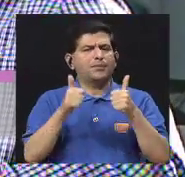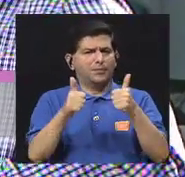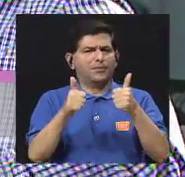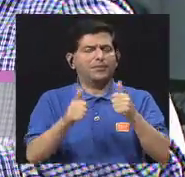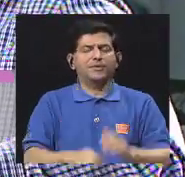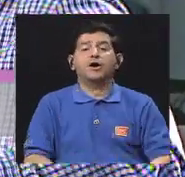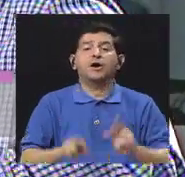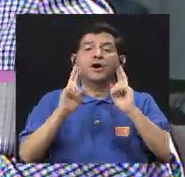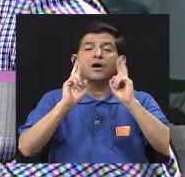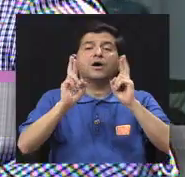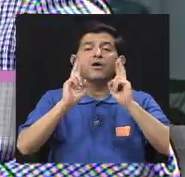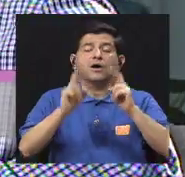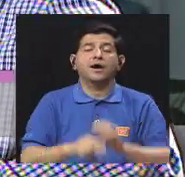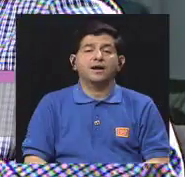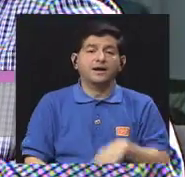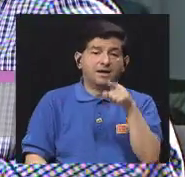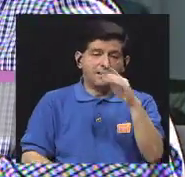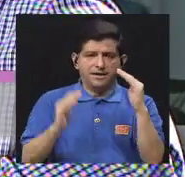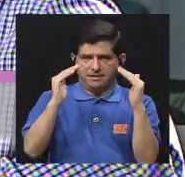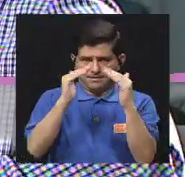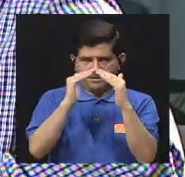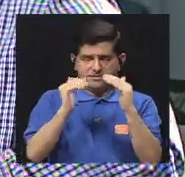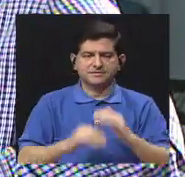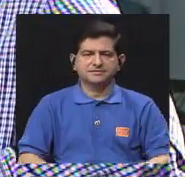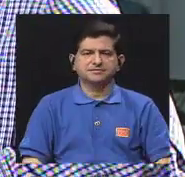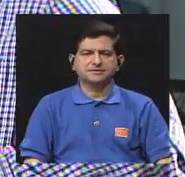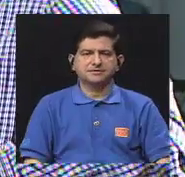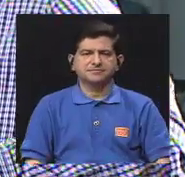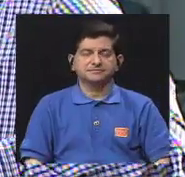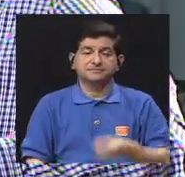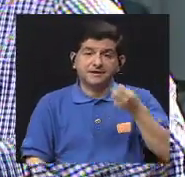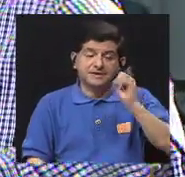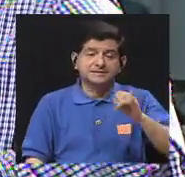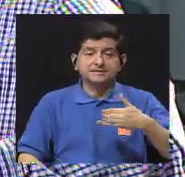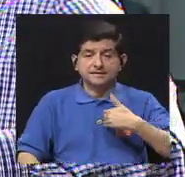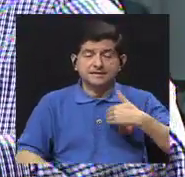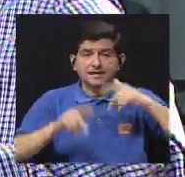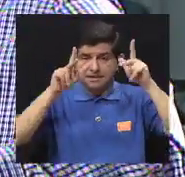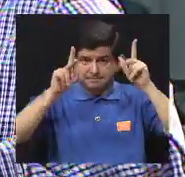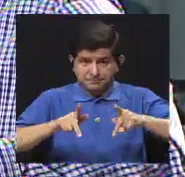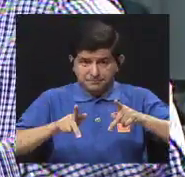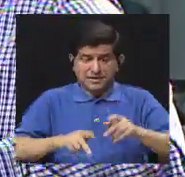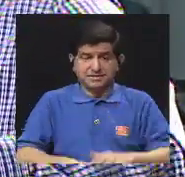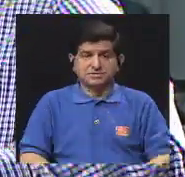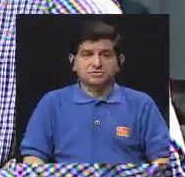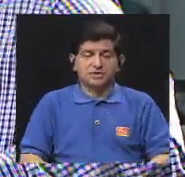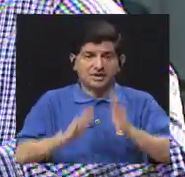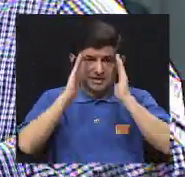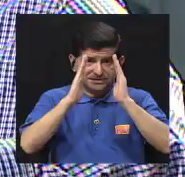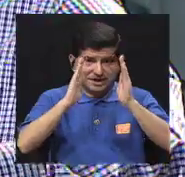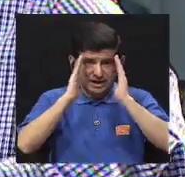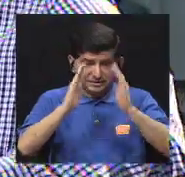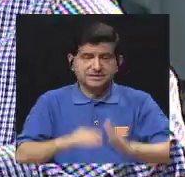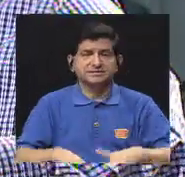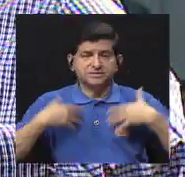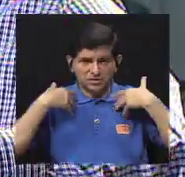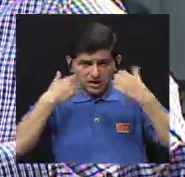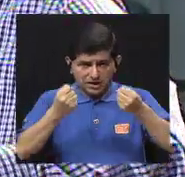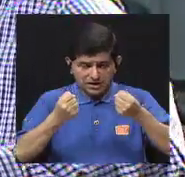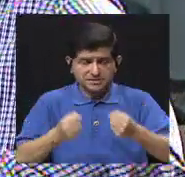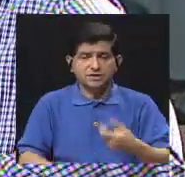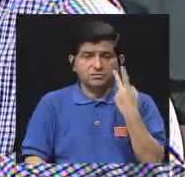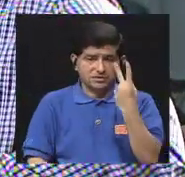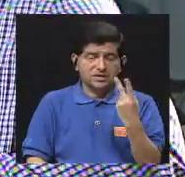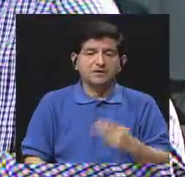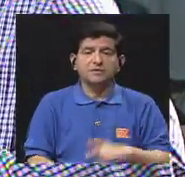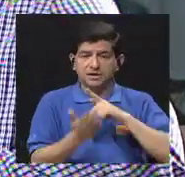y ojalá que allá en sus hogares pues si existe personal dedicado a la salud y que nos